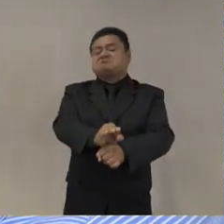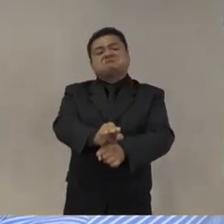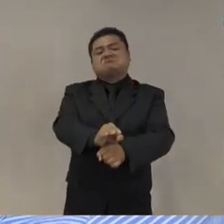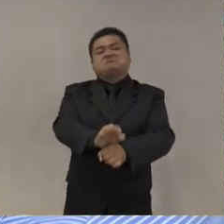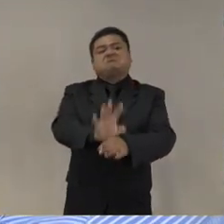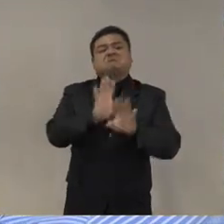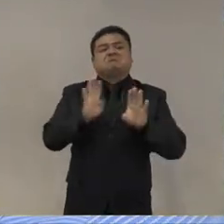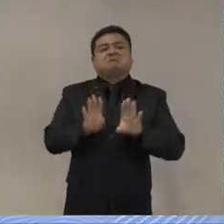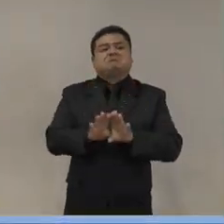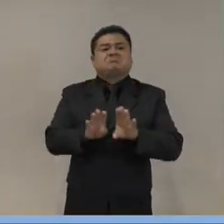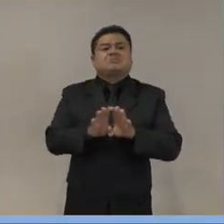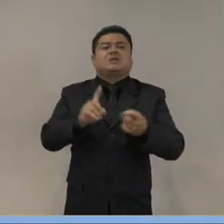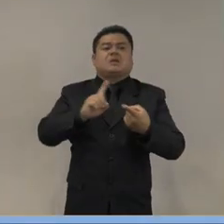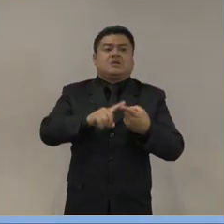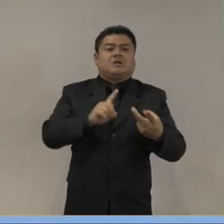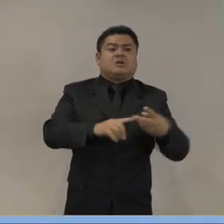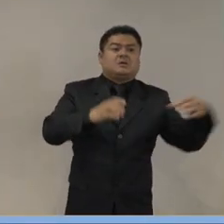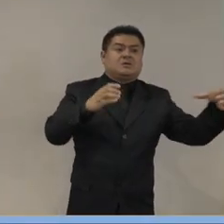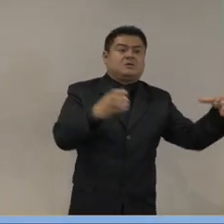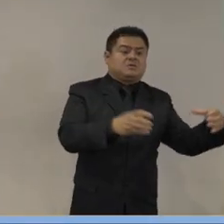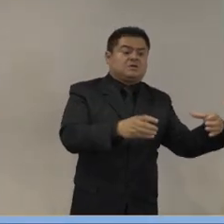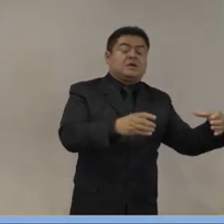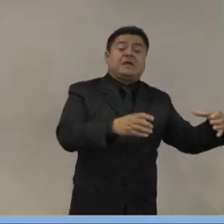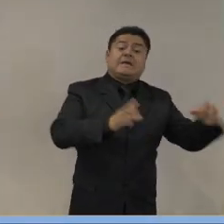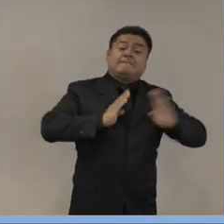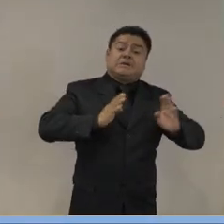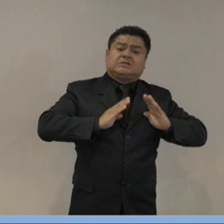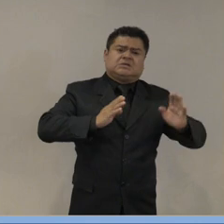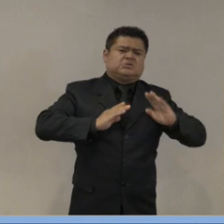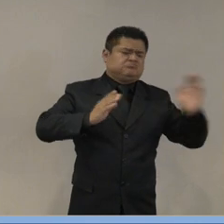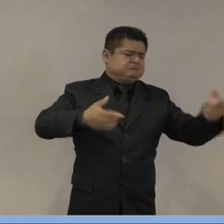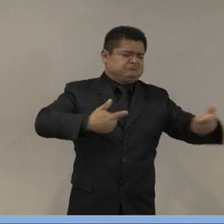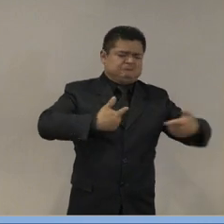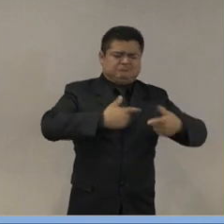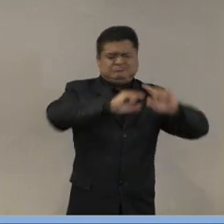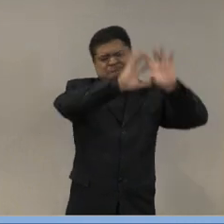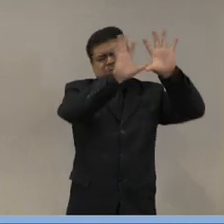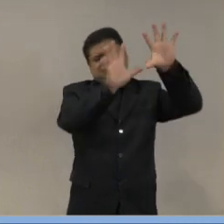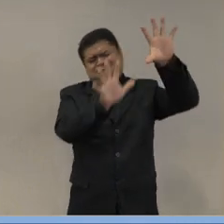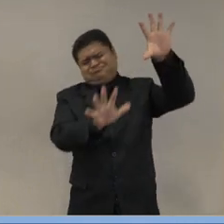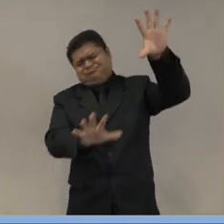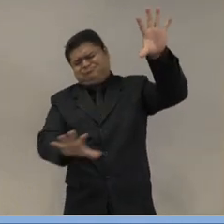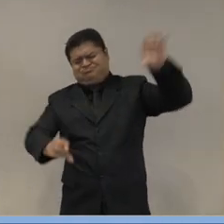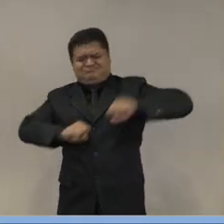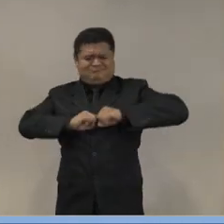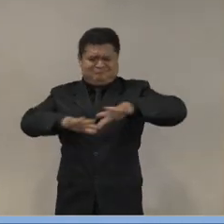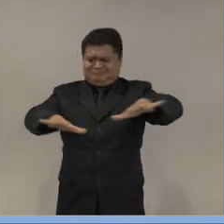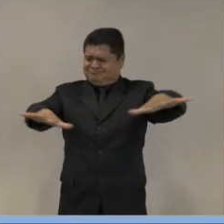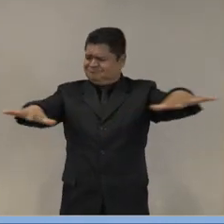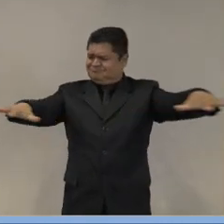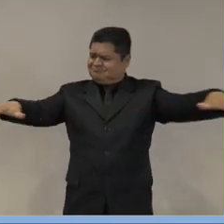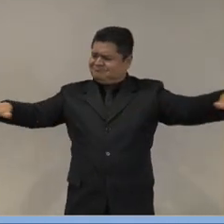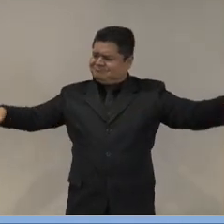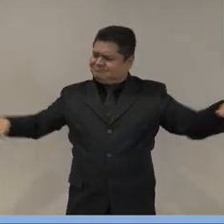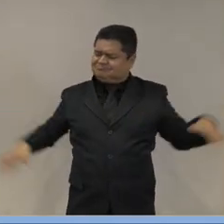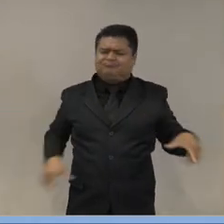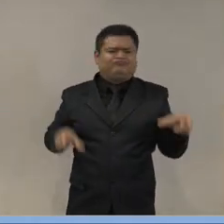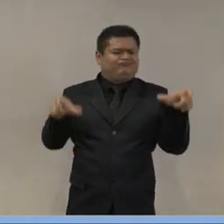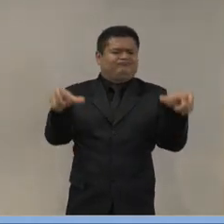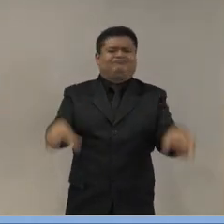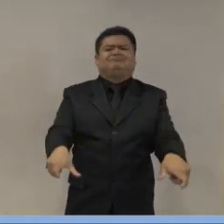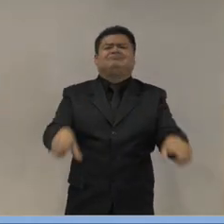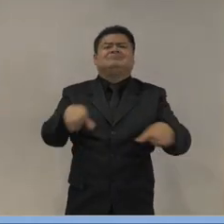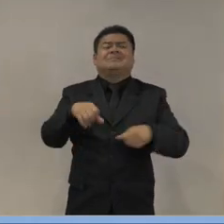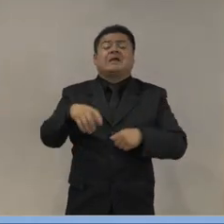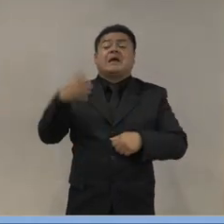militar desplegada a todo lo que da. La evidencia que tendríamos que analizar de 2006